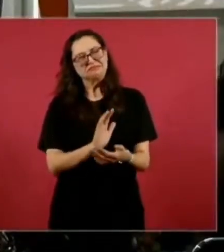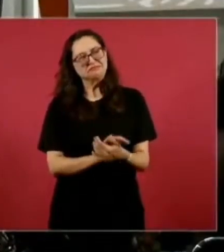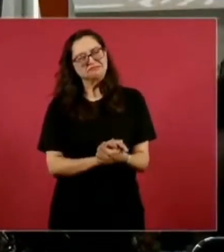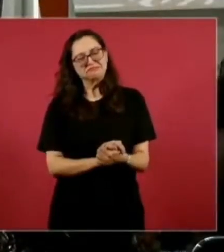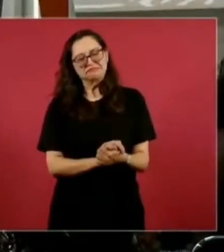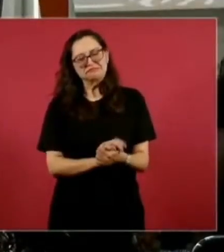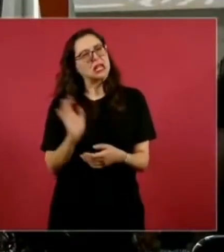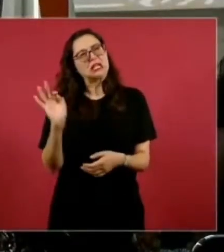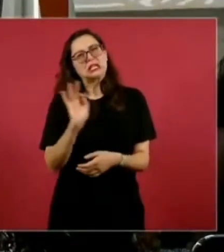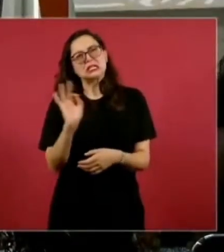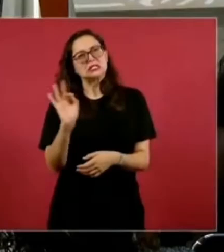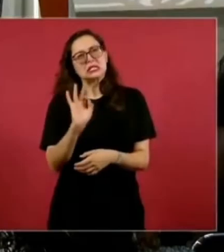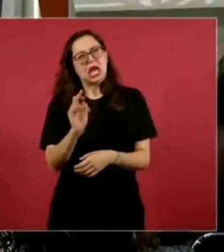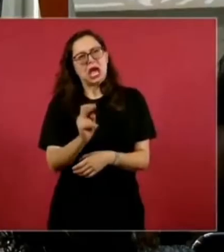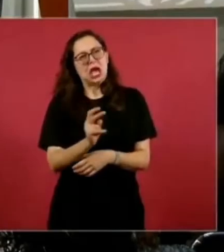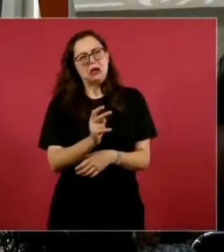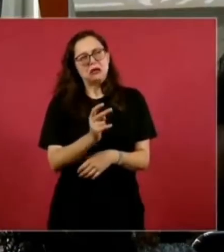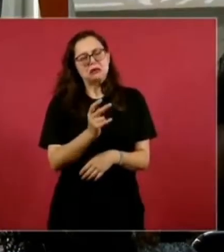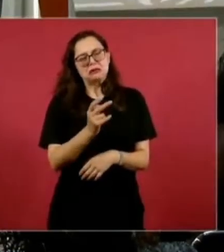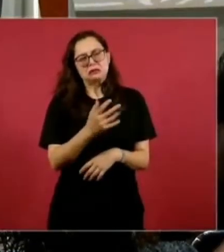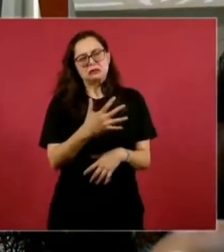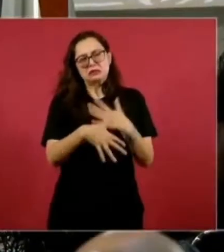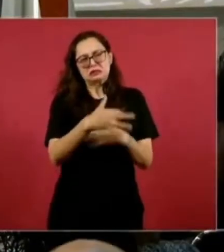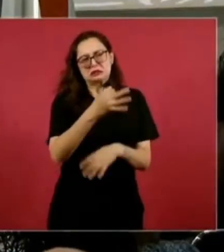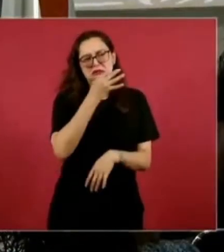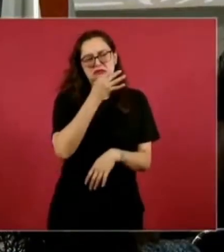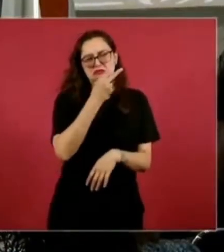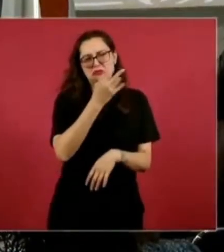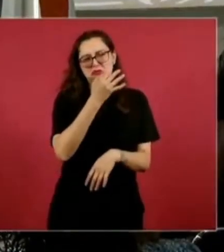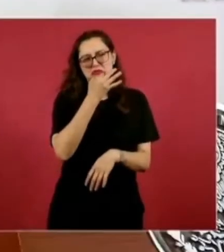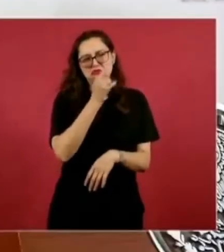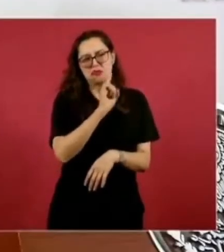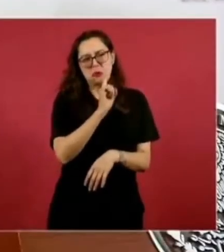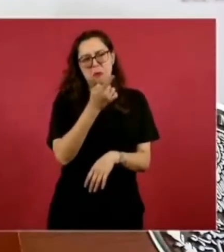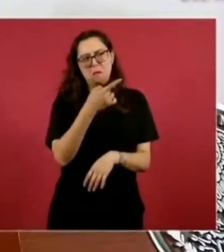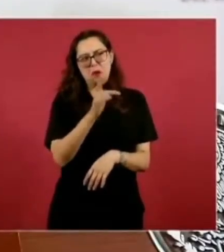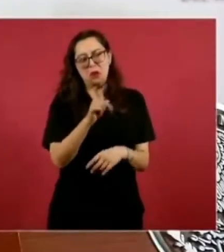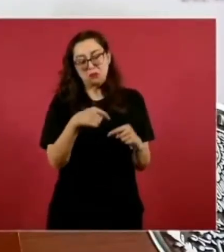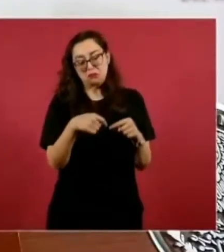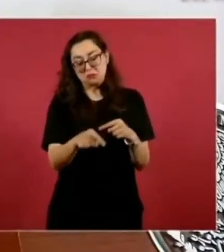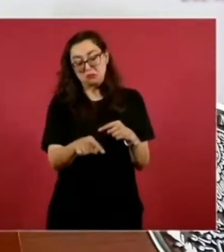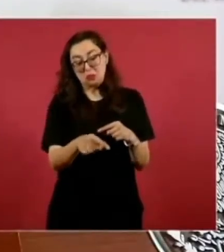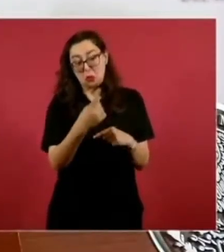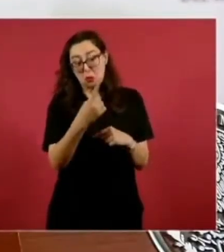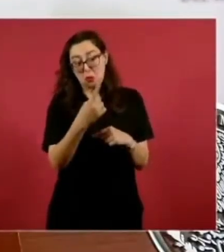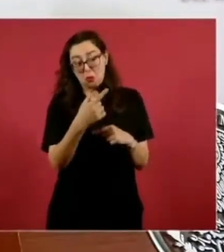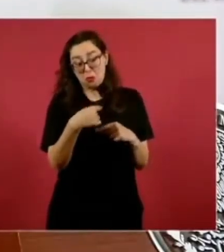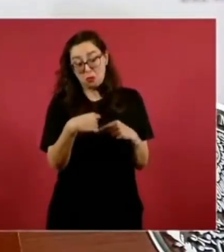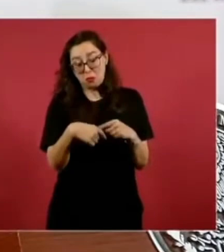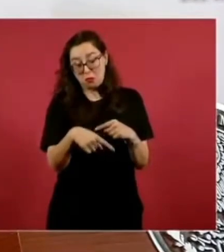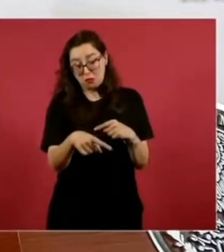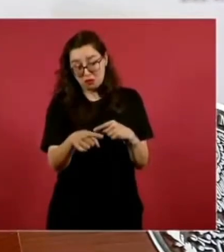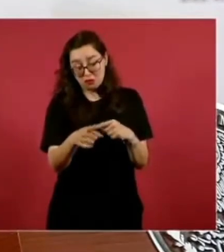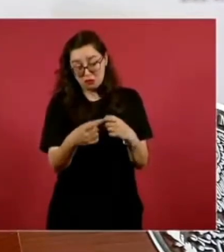Quizás no en dos ni en quince. Pero sí, si se cierra la frontera,